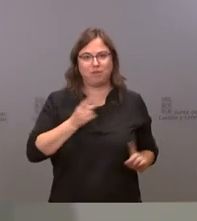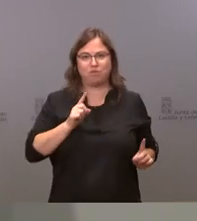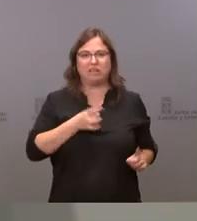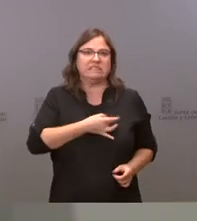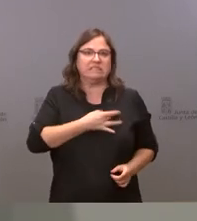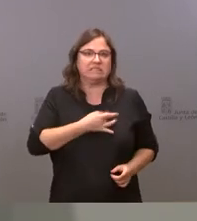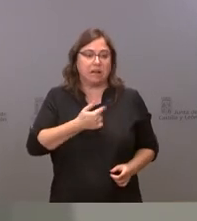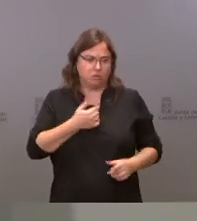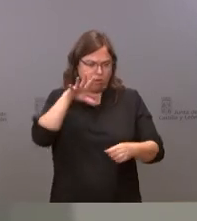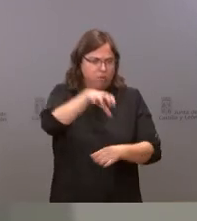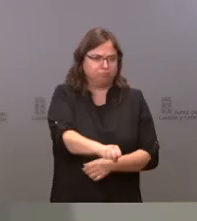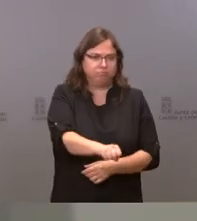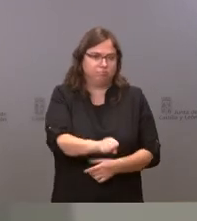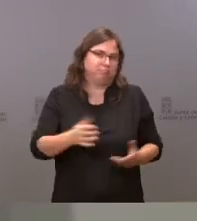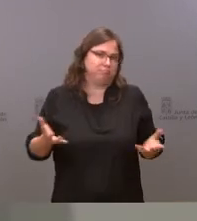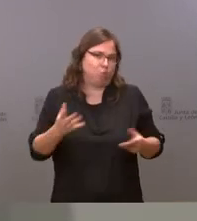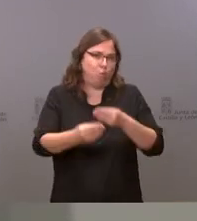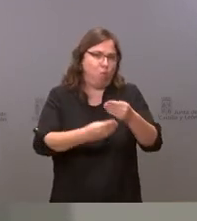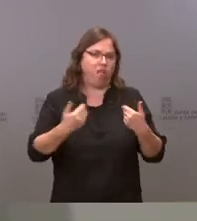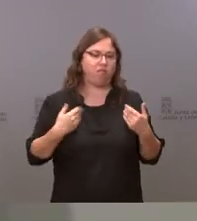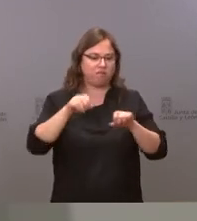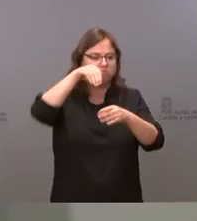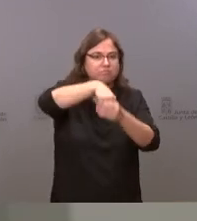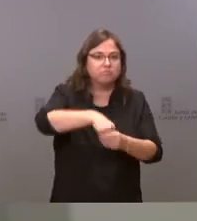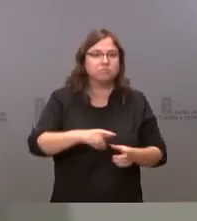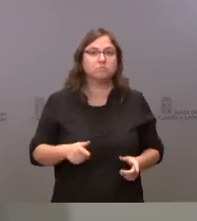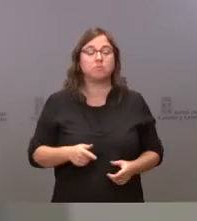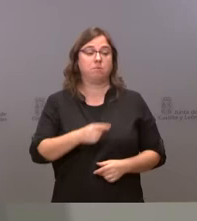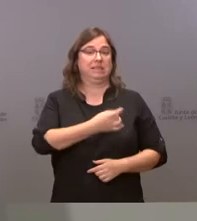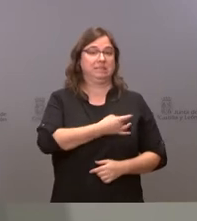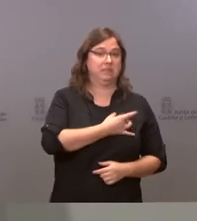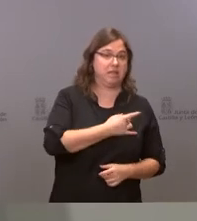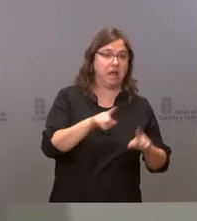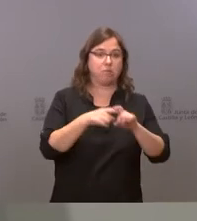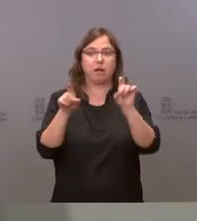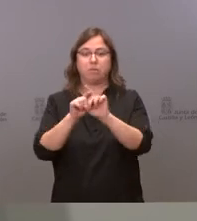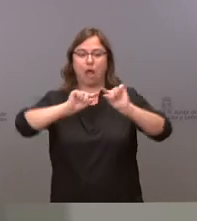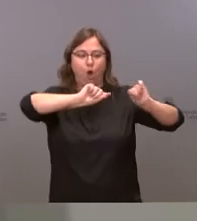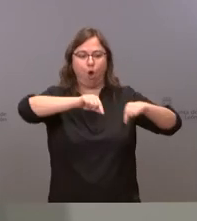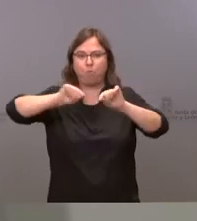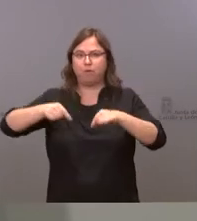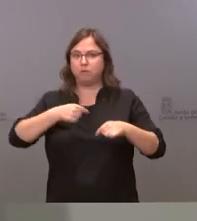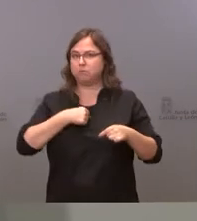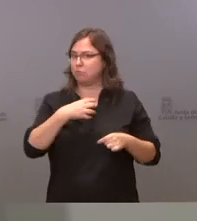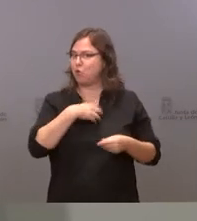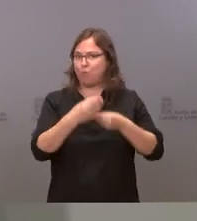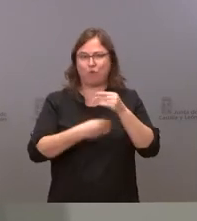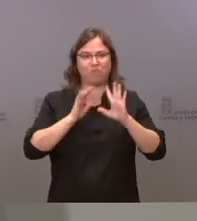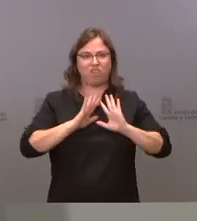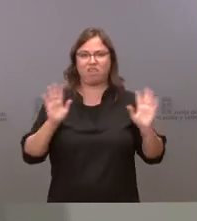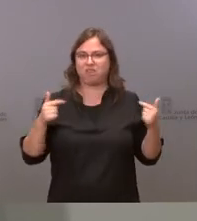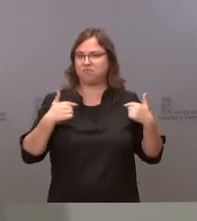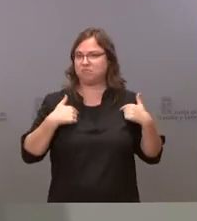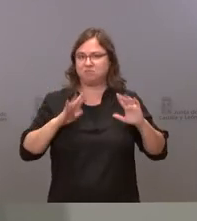y a los sindicatos y a las organizaciones empresariales que es firmar los convenios nosotros de ninguna manera podríamos hacer eso no creo que ninguna